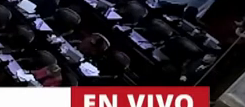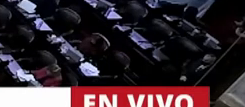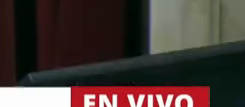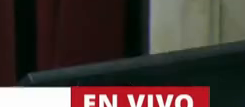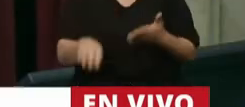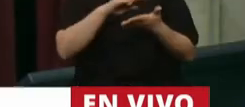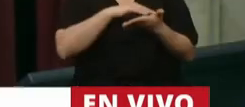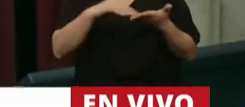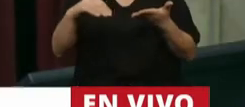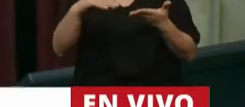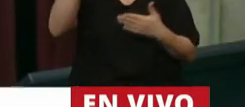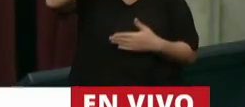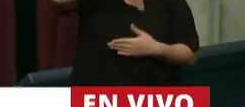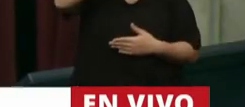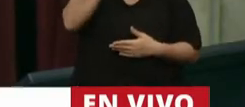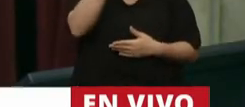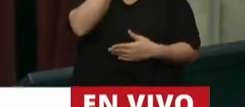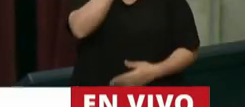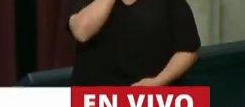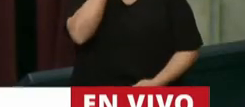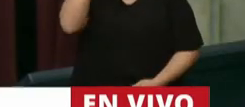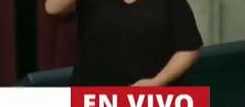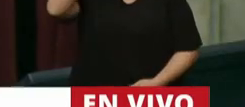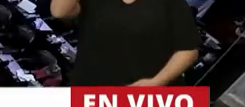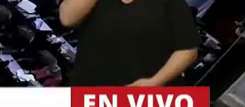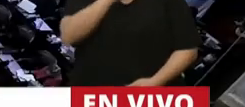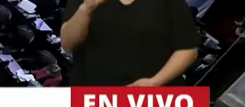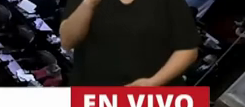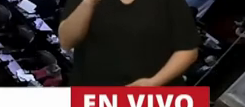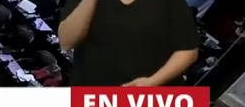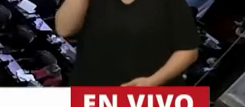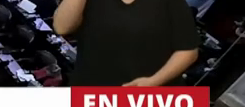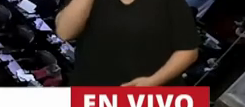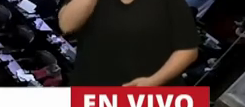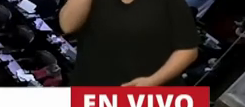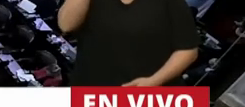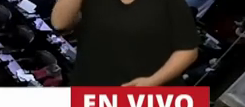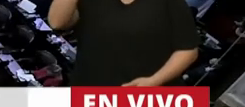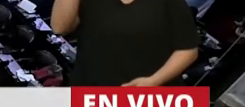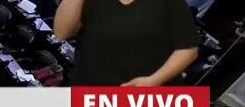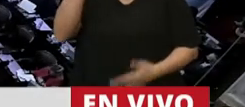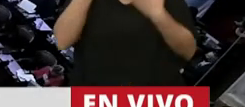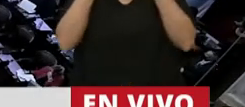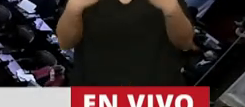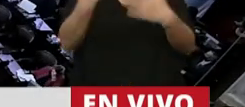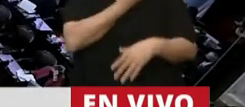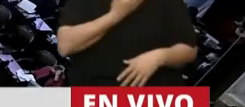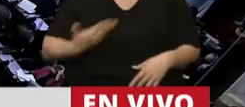Diputada Leonor Martínez Villada. Acá estoy. Gracias, señor presidente.